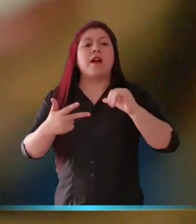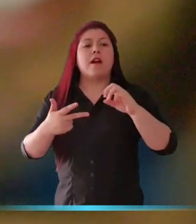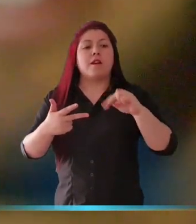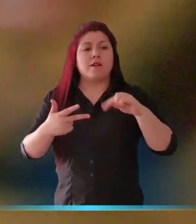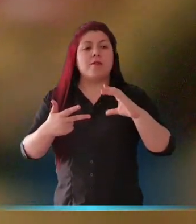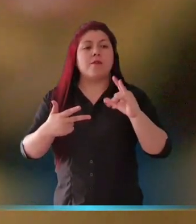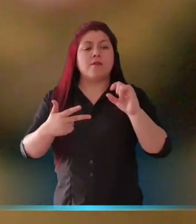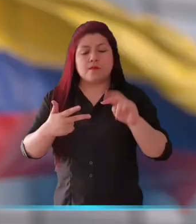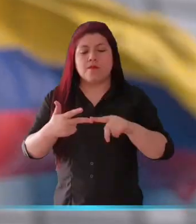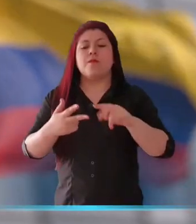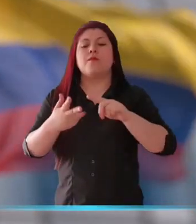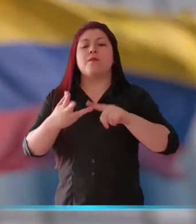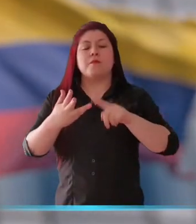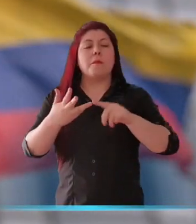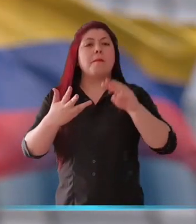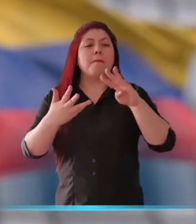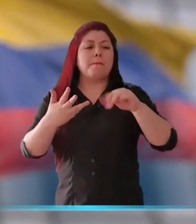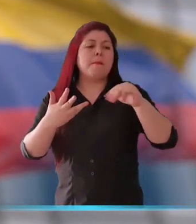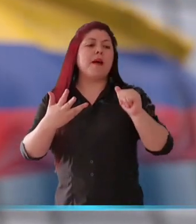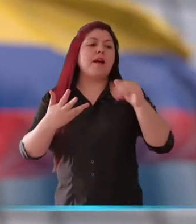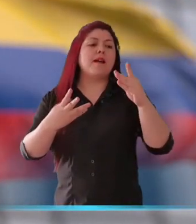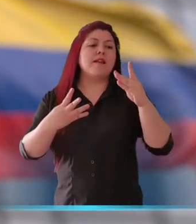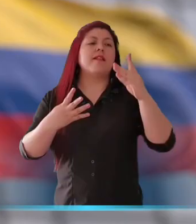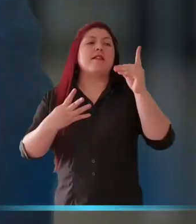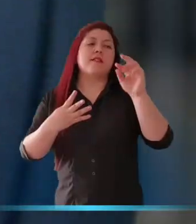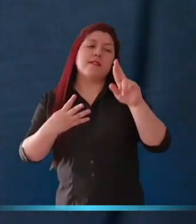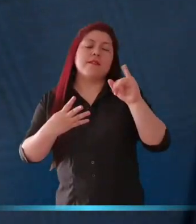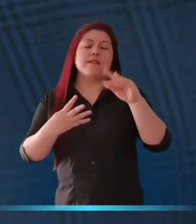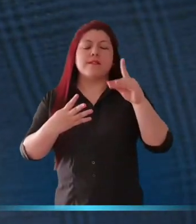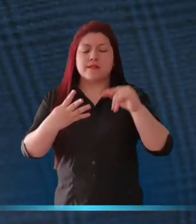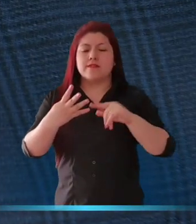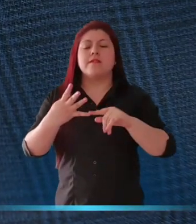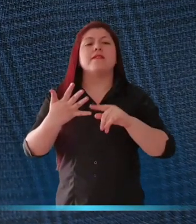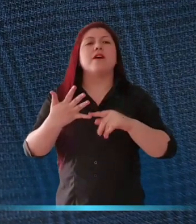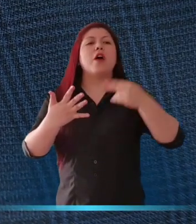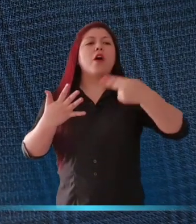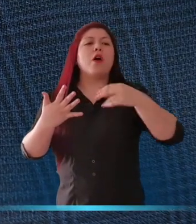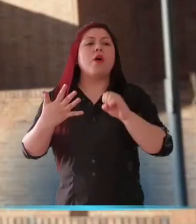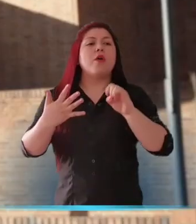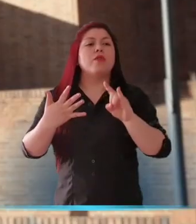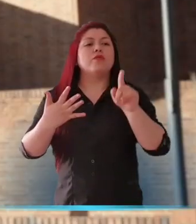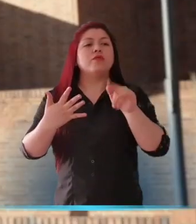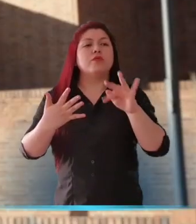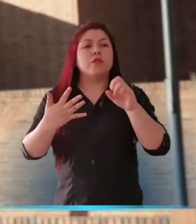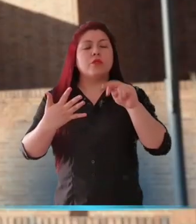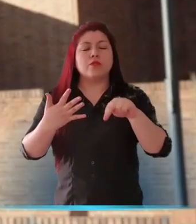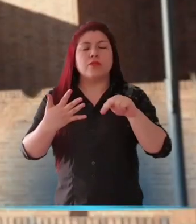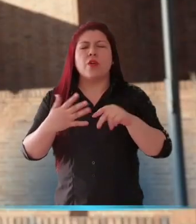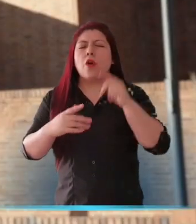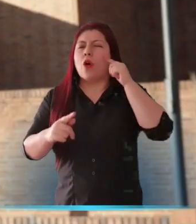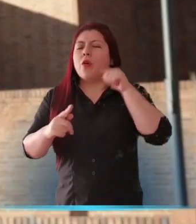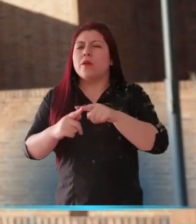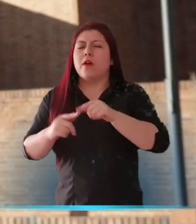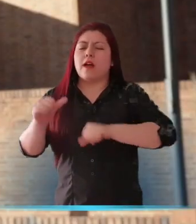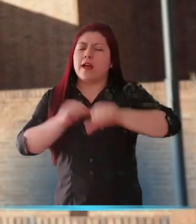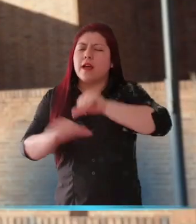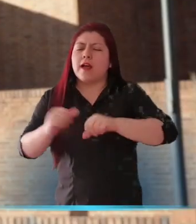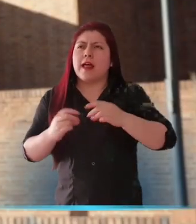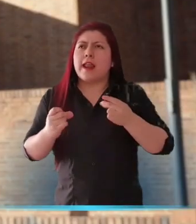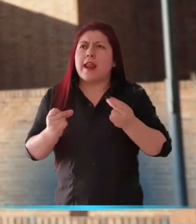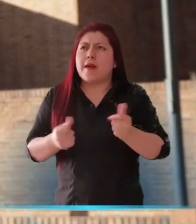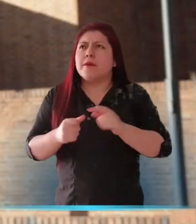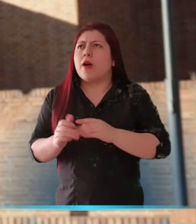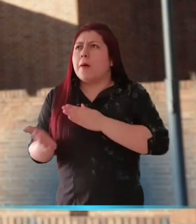documentos de identidad en 22 consulados, entre esos Orlando, Houston, Washington, Boston, Madrid y Cancún.